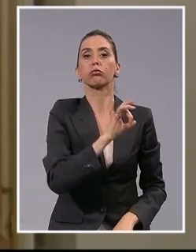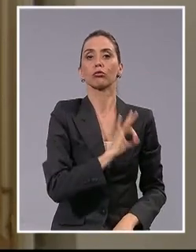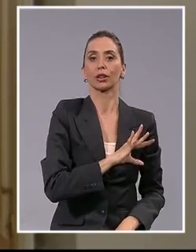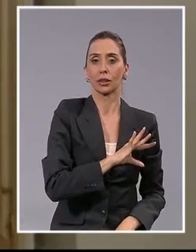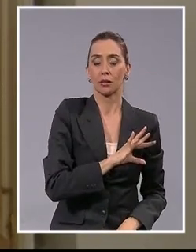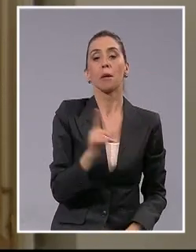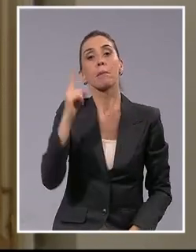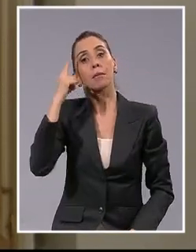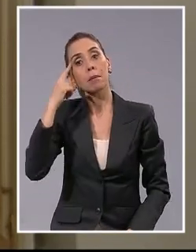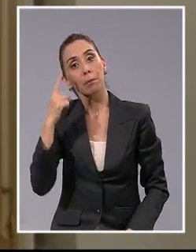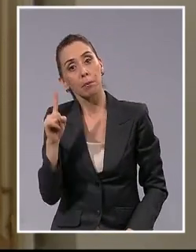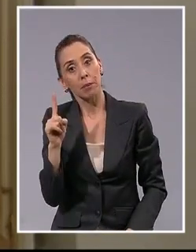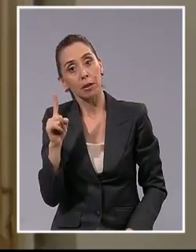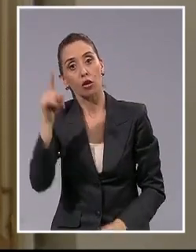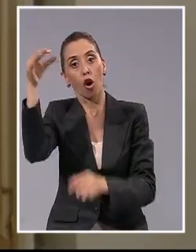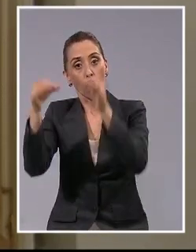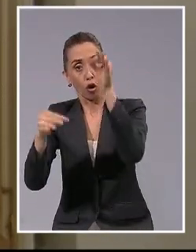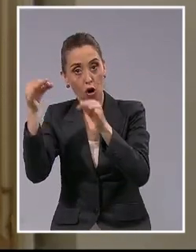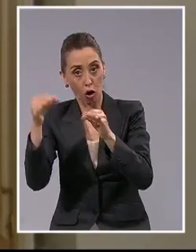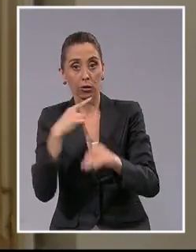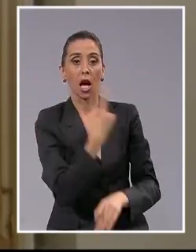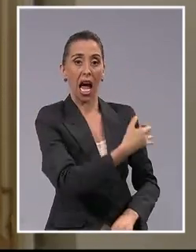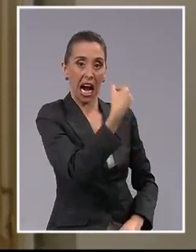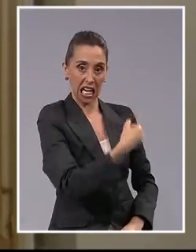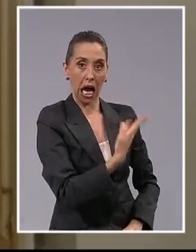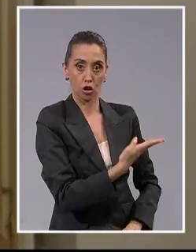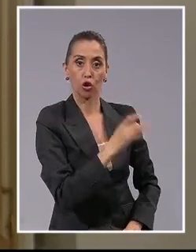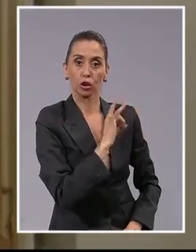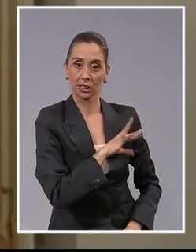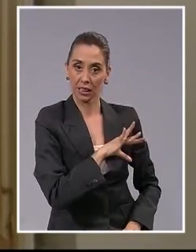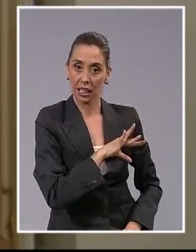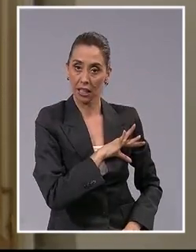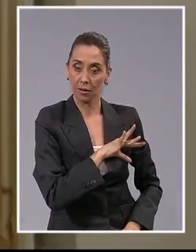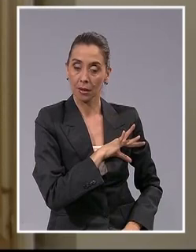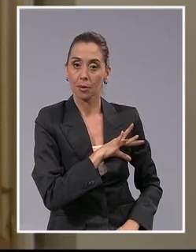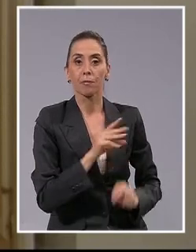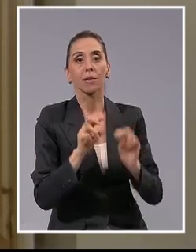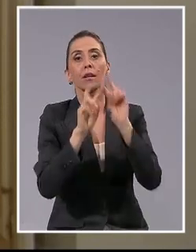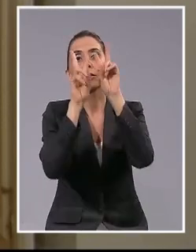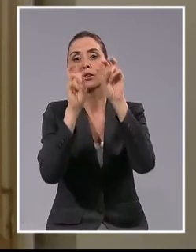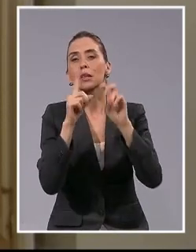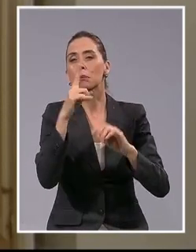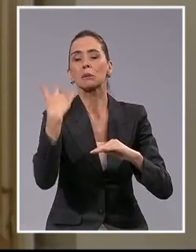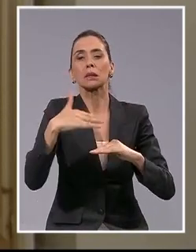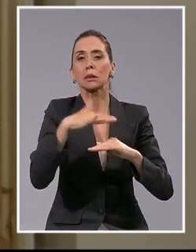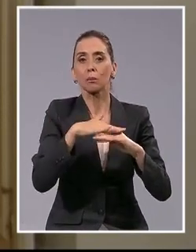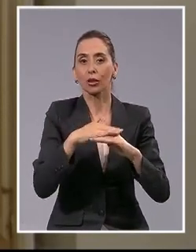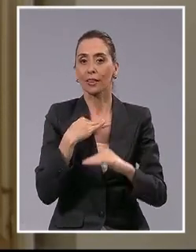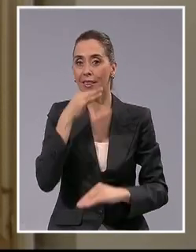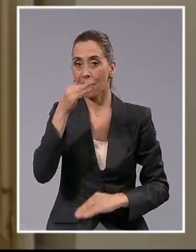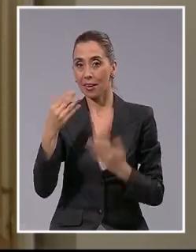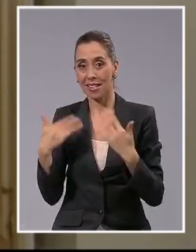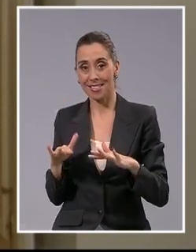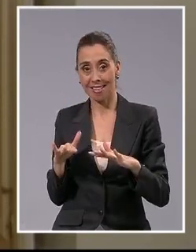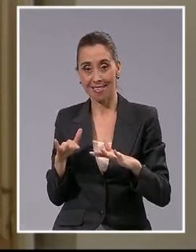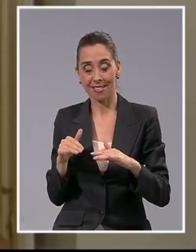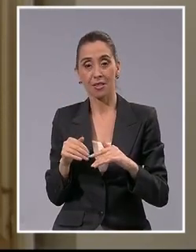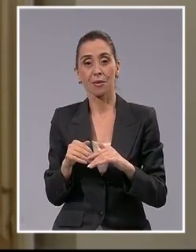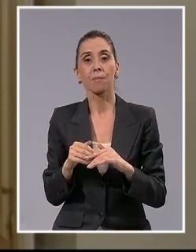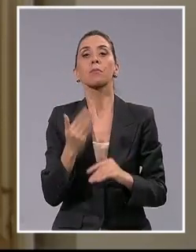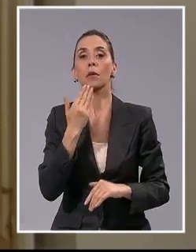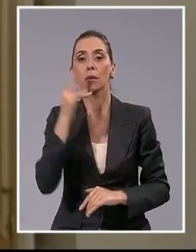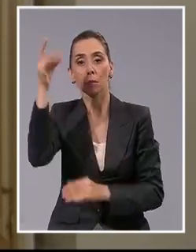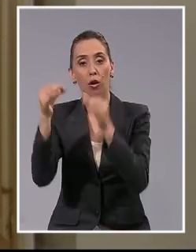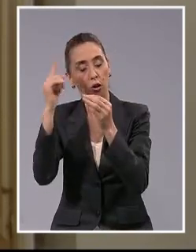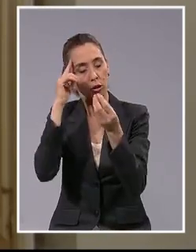obstante, haber dado la Corte la razón a Chile en los aspectos esenciales antes mencionados, también